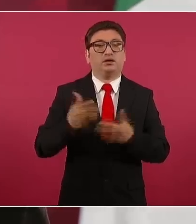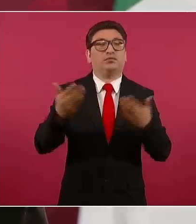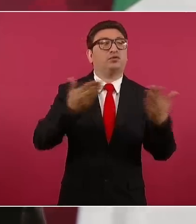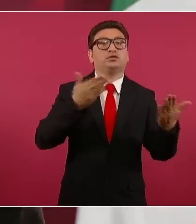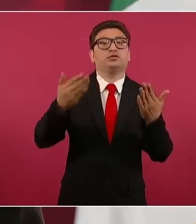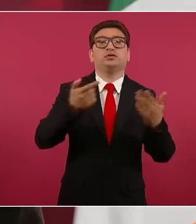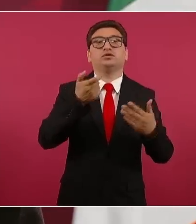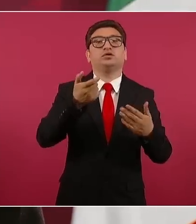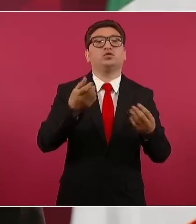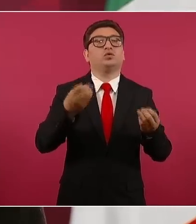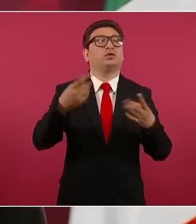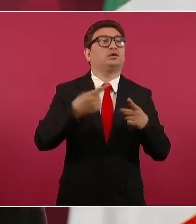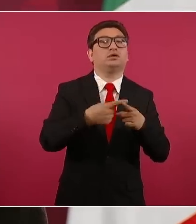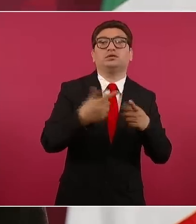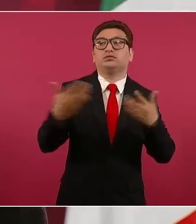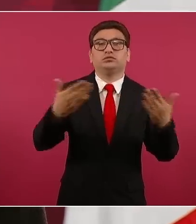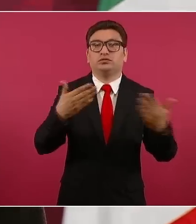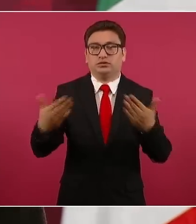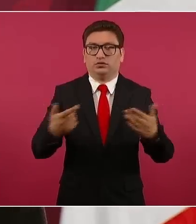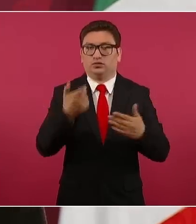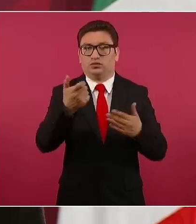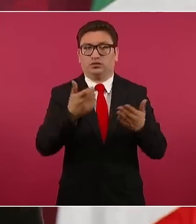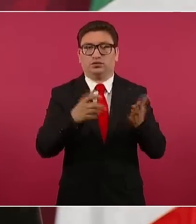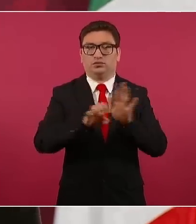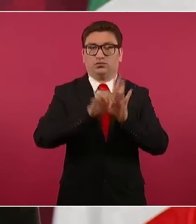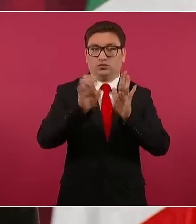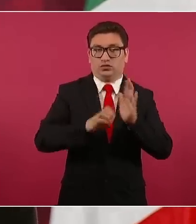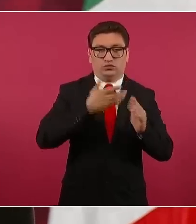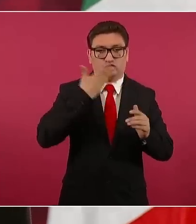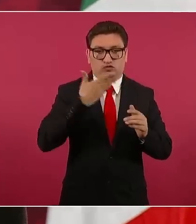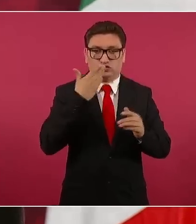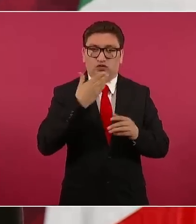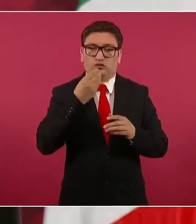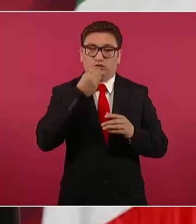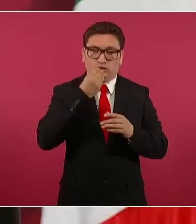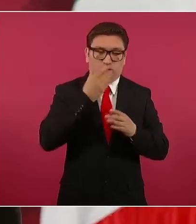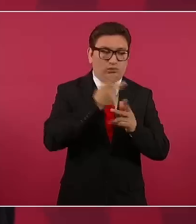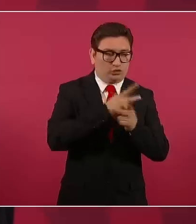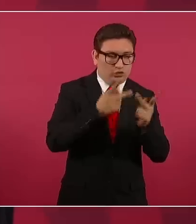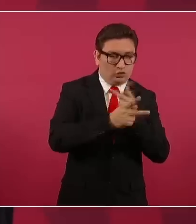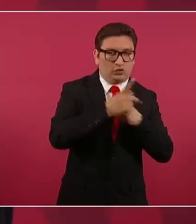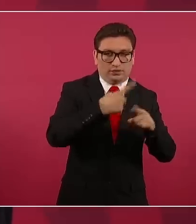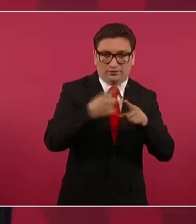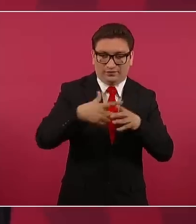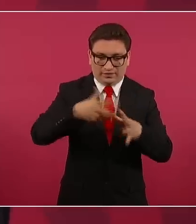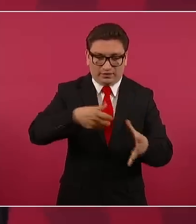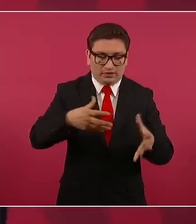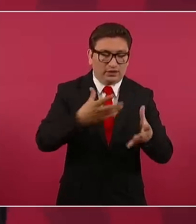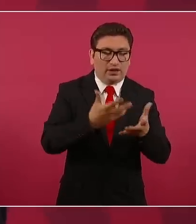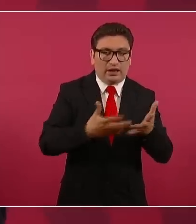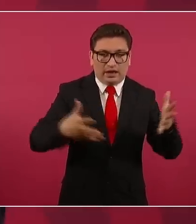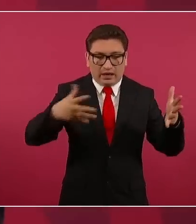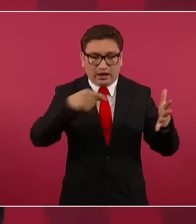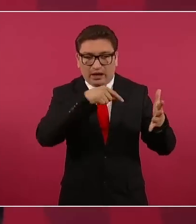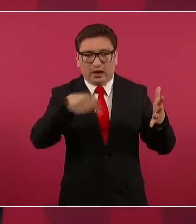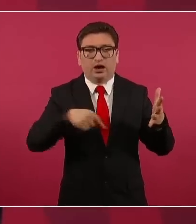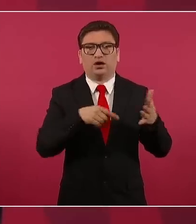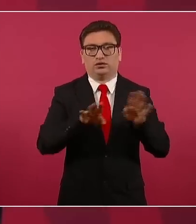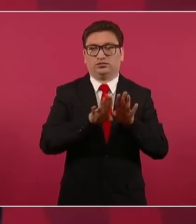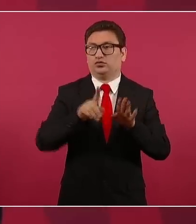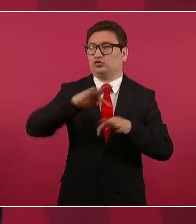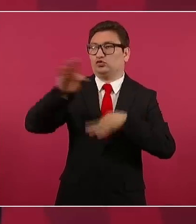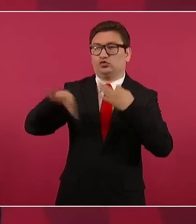el precio o el costo de la canasta básica. Y todos están